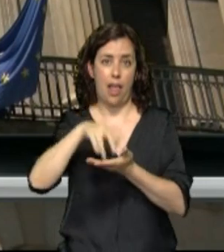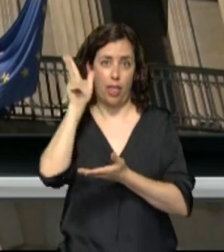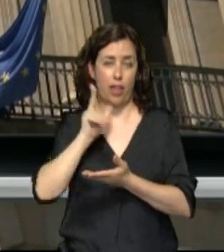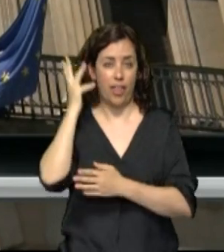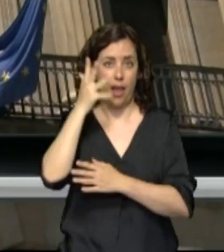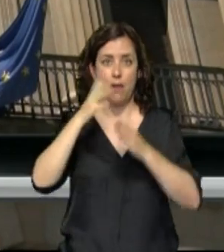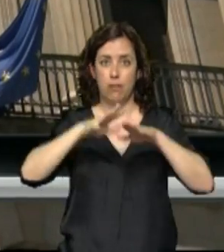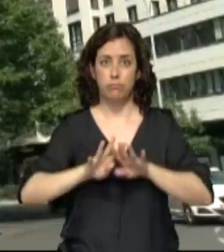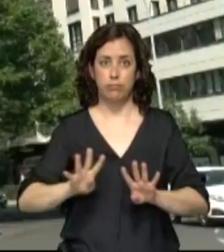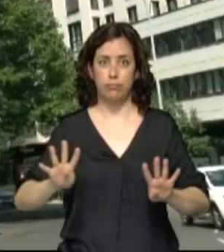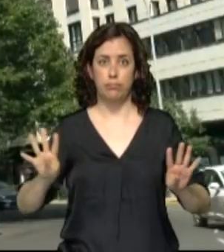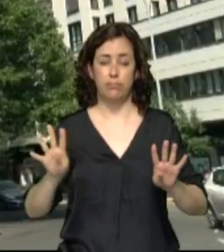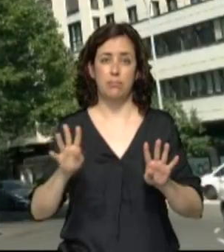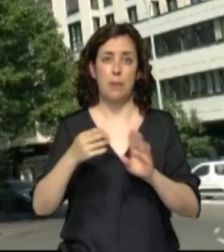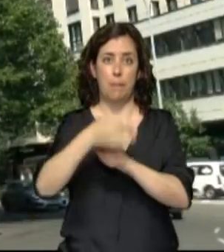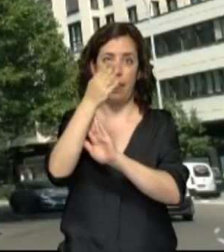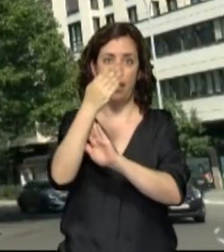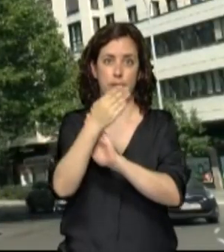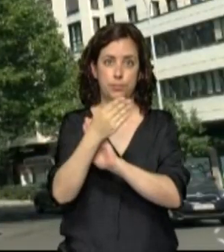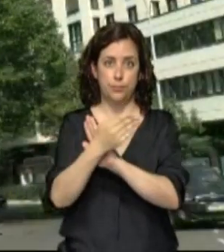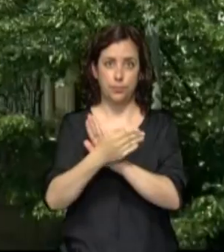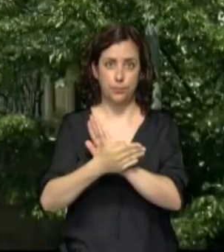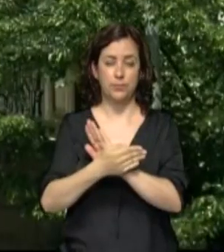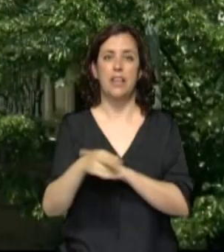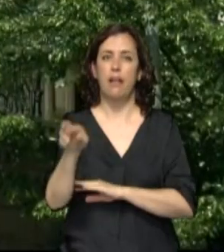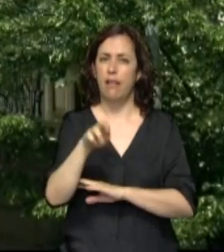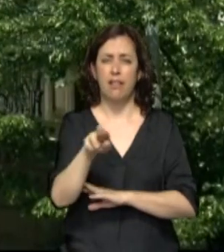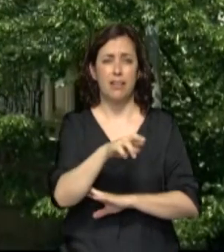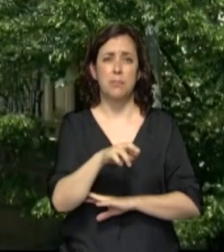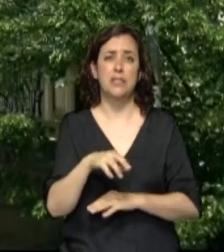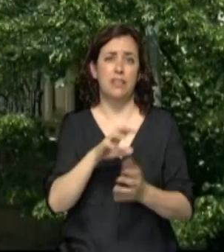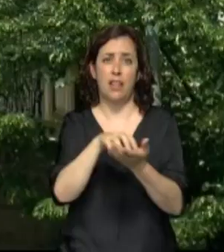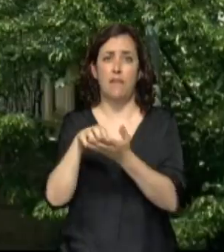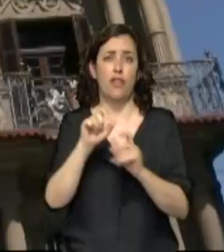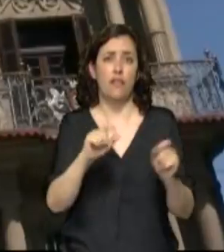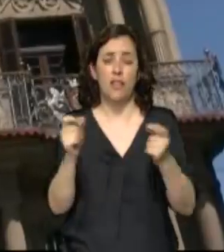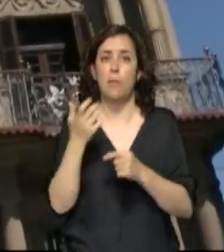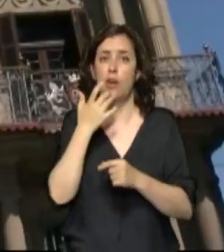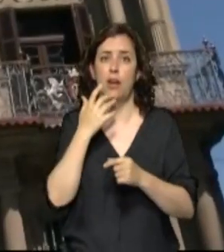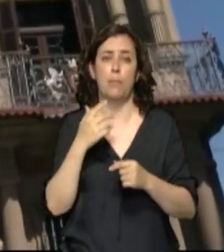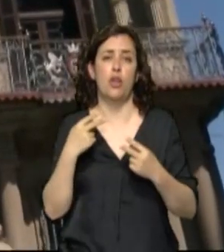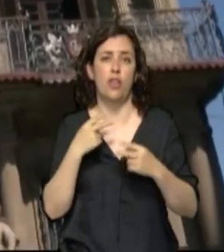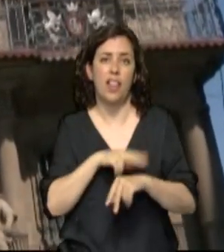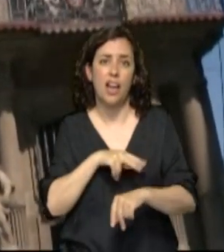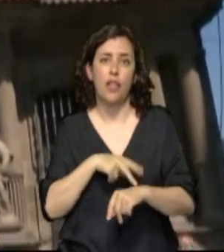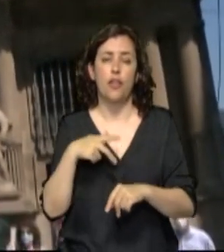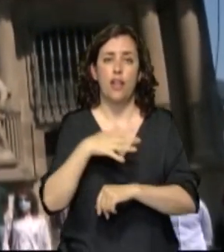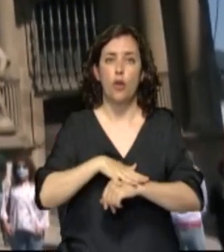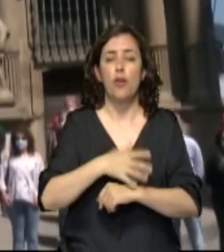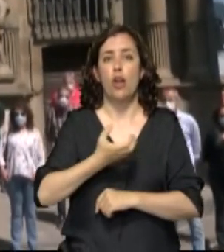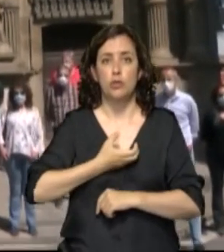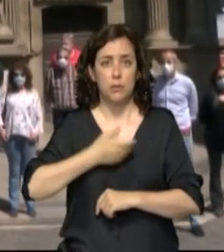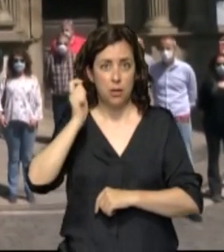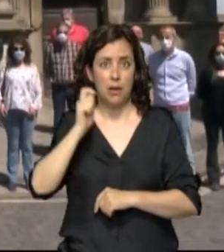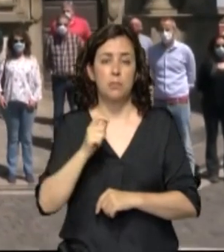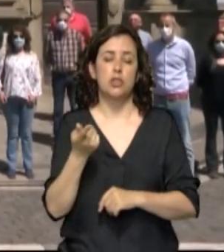una imagen que se ha repetido en los distintos edificios oficiales... ...como la delegación del gobierno o el Ayuntamiento de Pamplona... ...señal de duelo por las más de